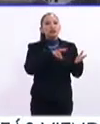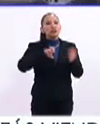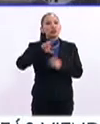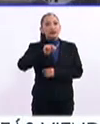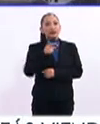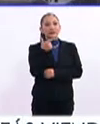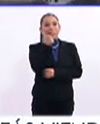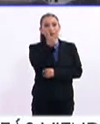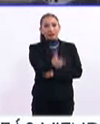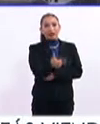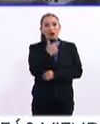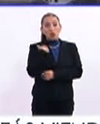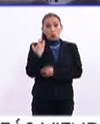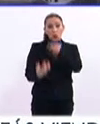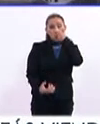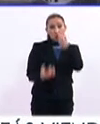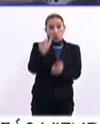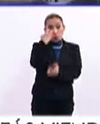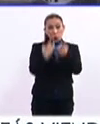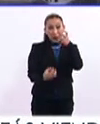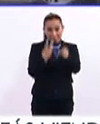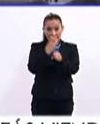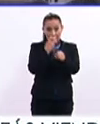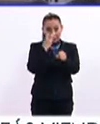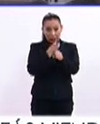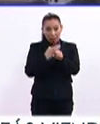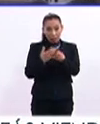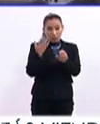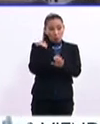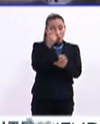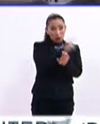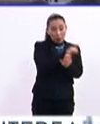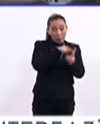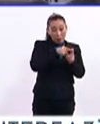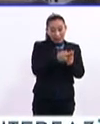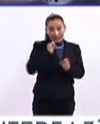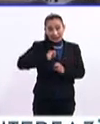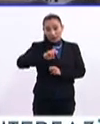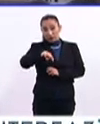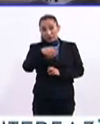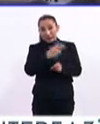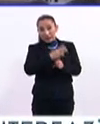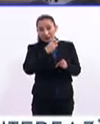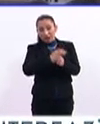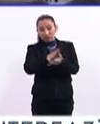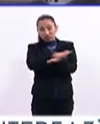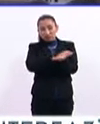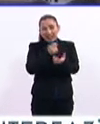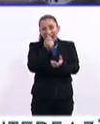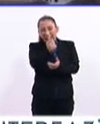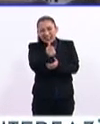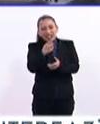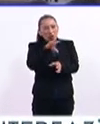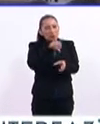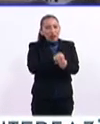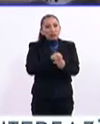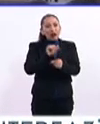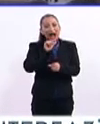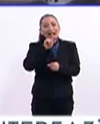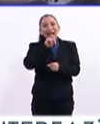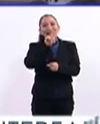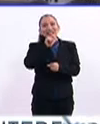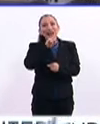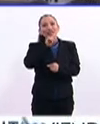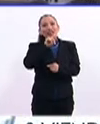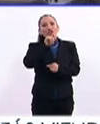En 1887, un incendio, el tercero desde su construcción en el siglo III, destruyó casi por completo el Alcázar